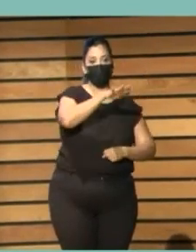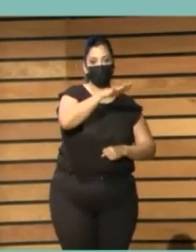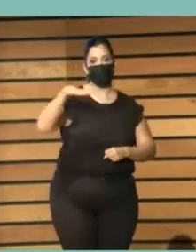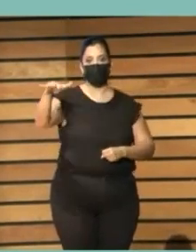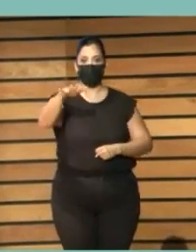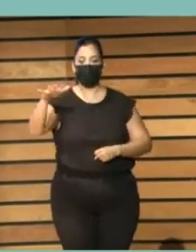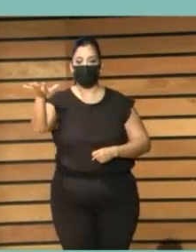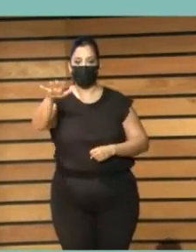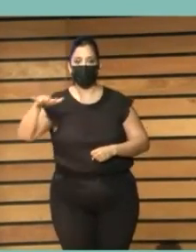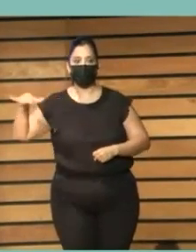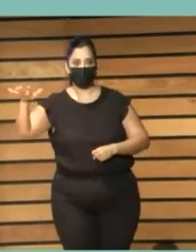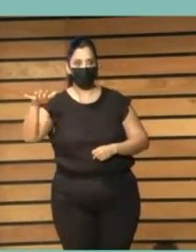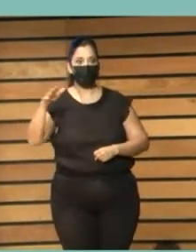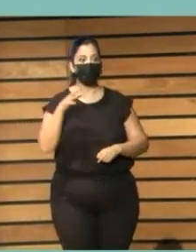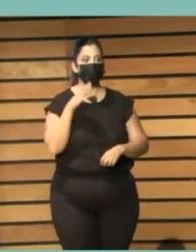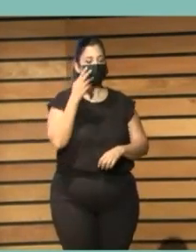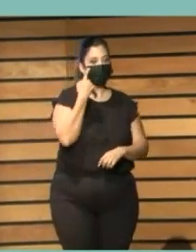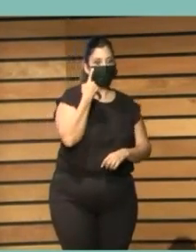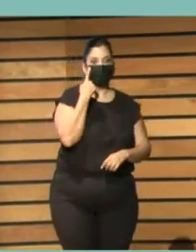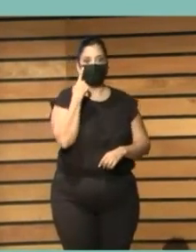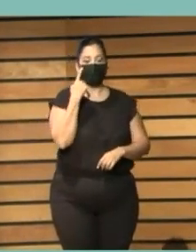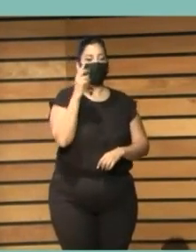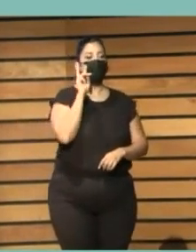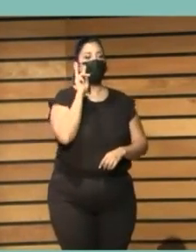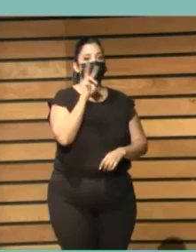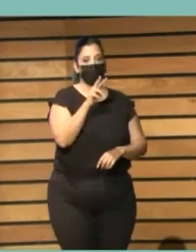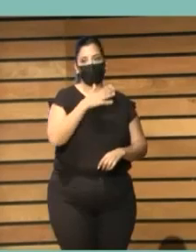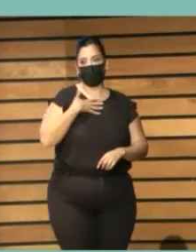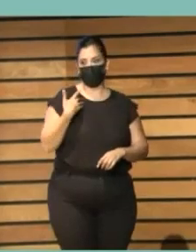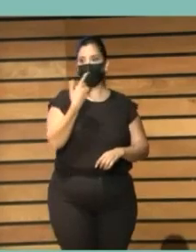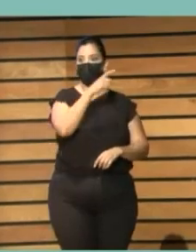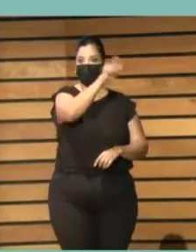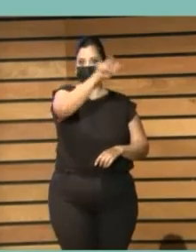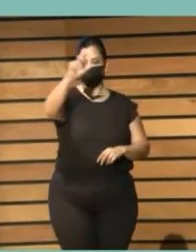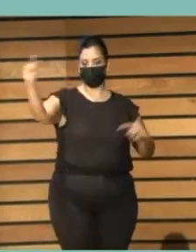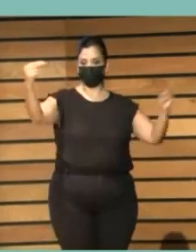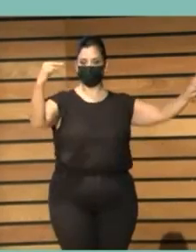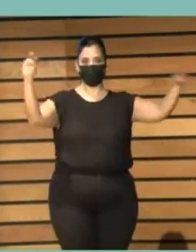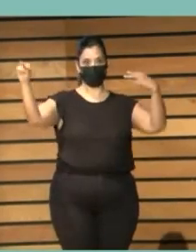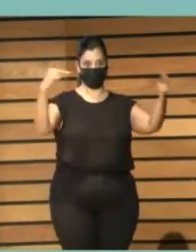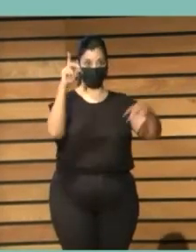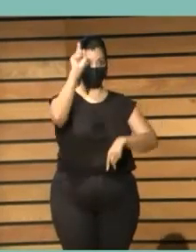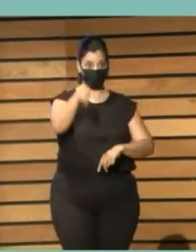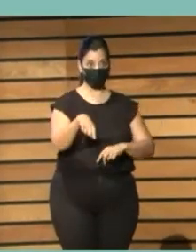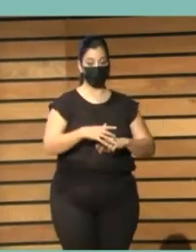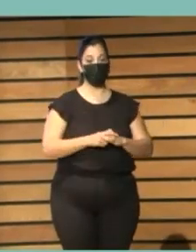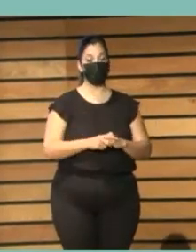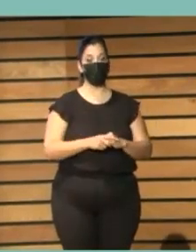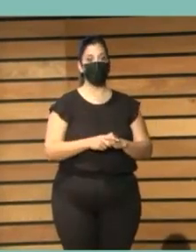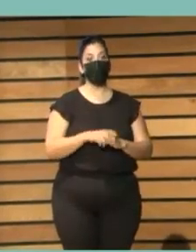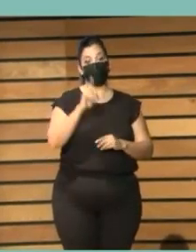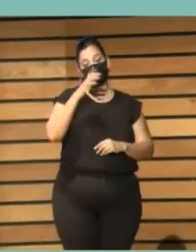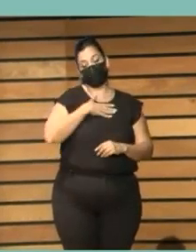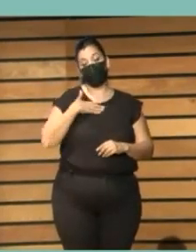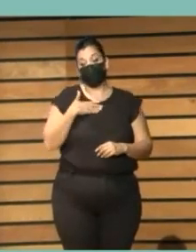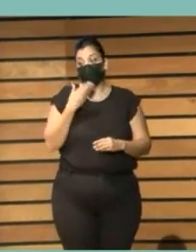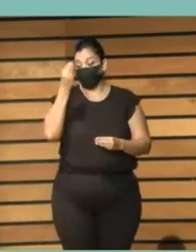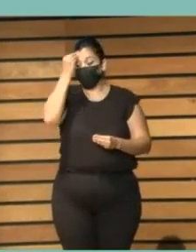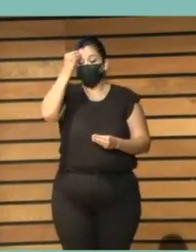visualizar y aprovechar. Y que creemos que el Plan Nacional de Competencias Digitales es un instrumento que puede mejorar